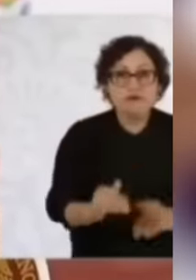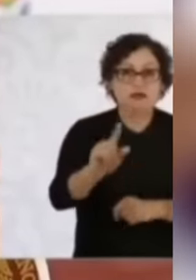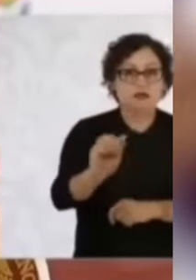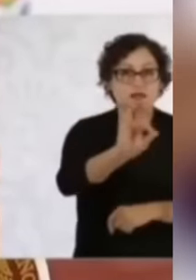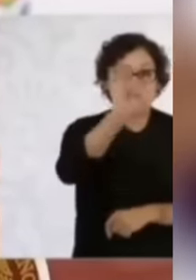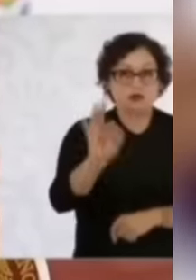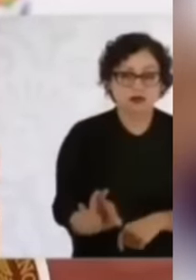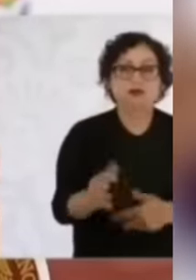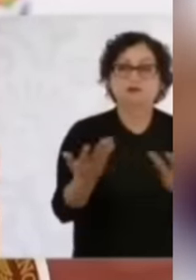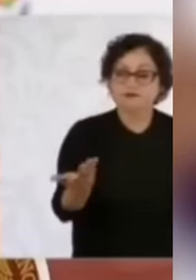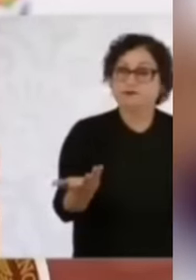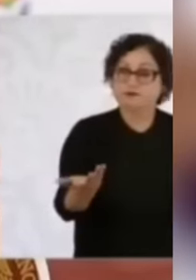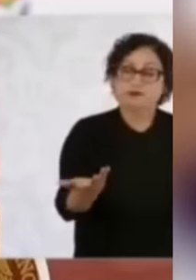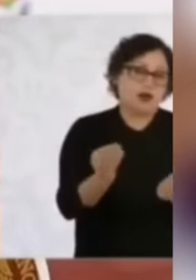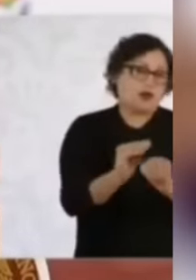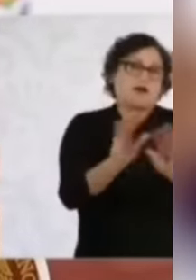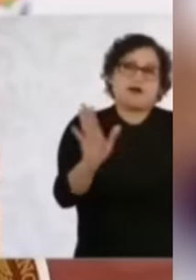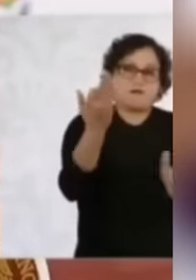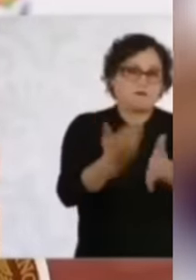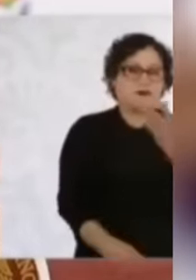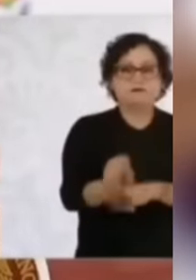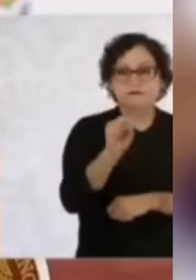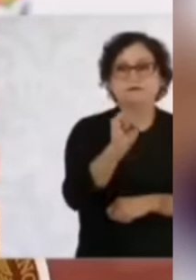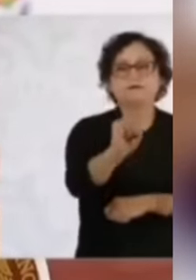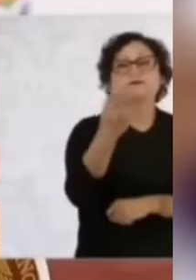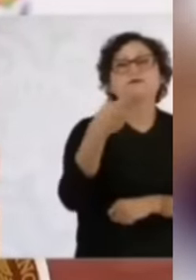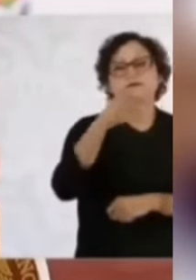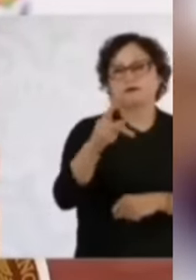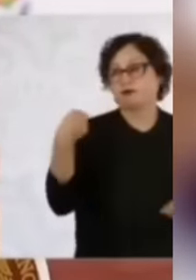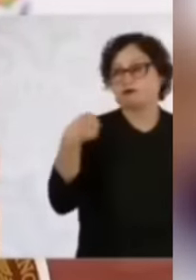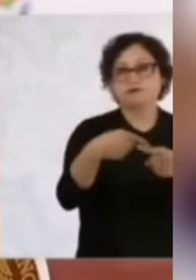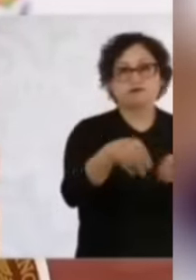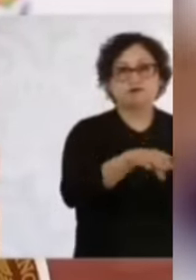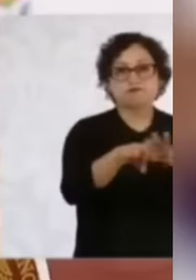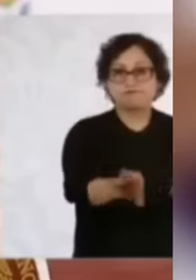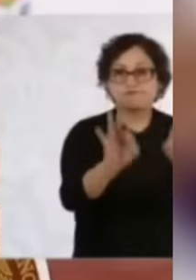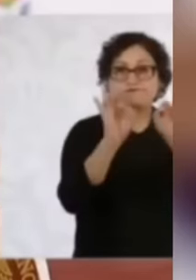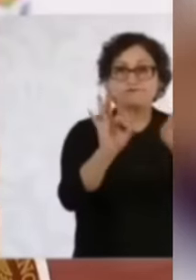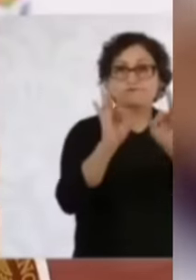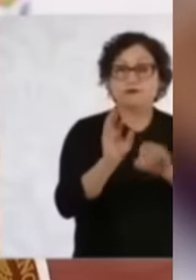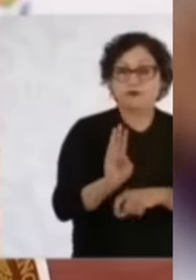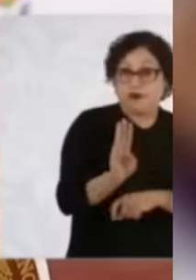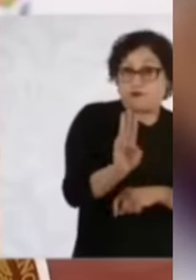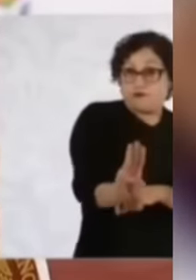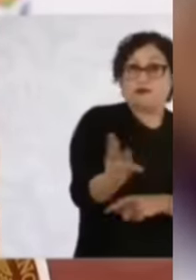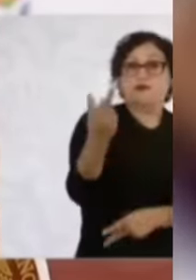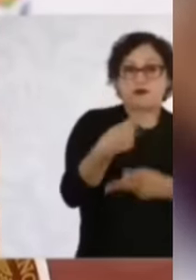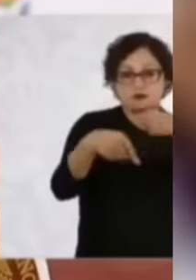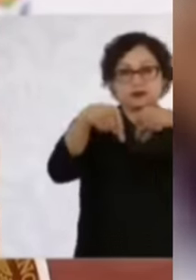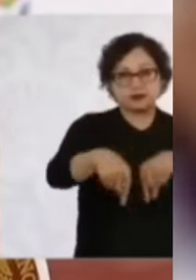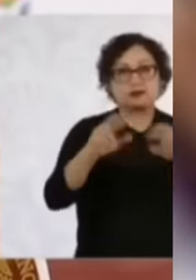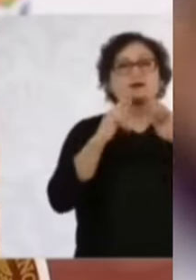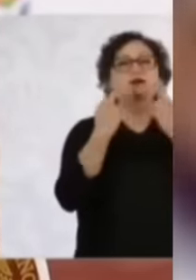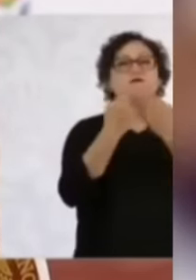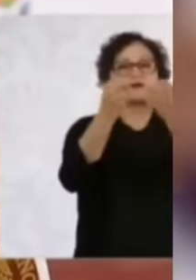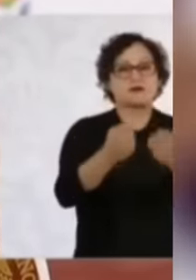Por supuesto, todavía hay que avanzar, pero realmente es un muy buen trabajo. Vienen el miércoles al Gabinete de Seguridad